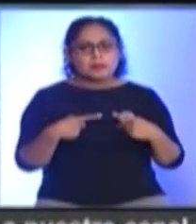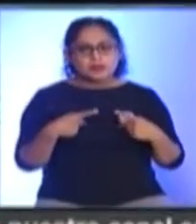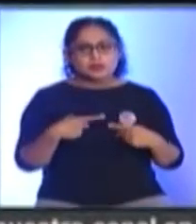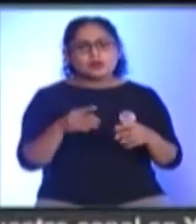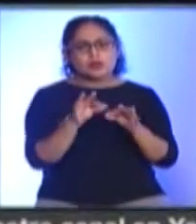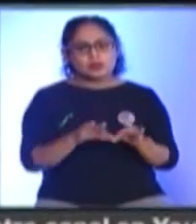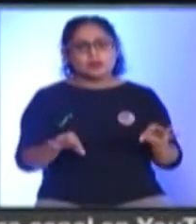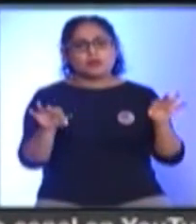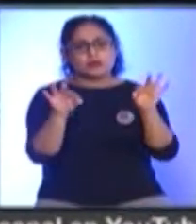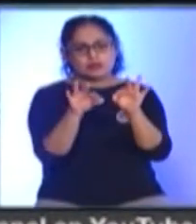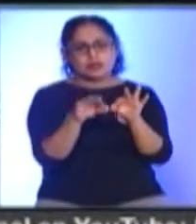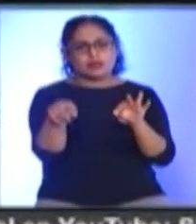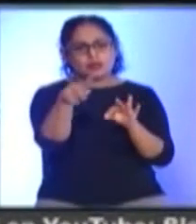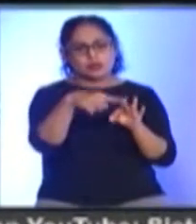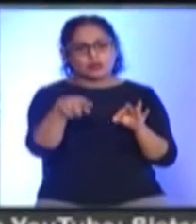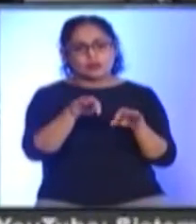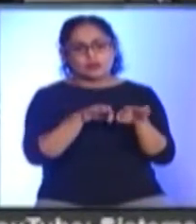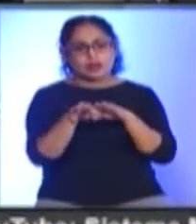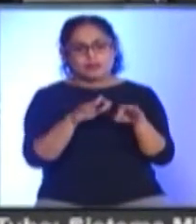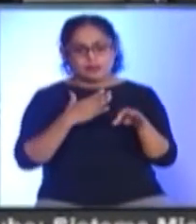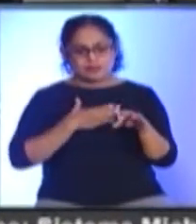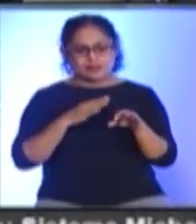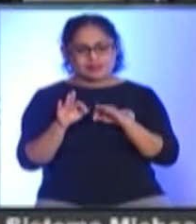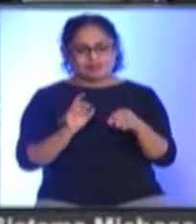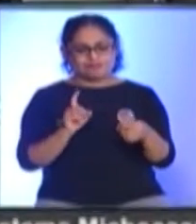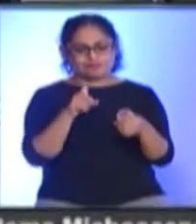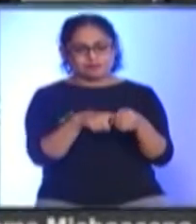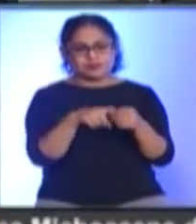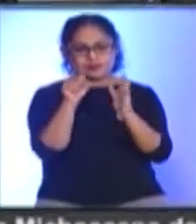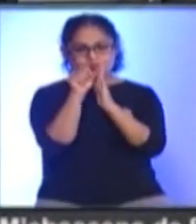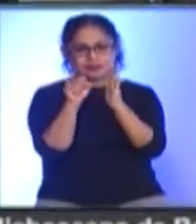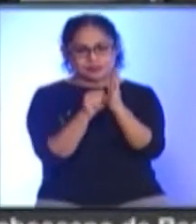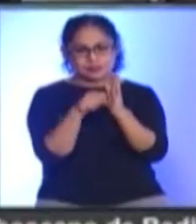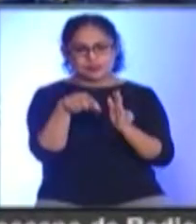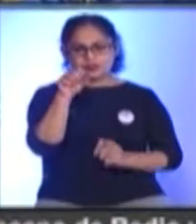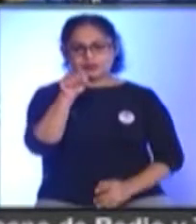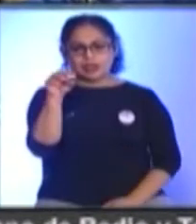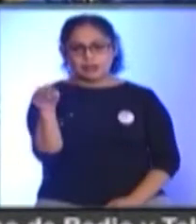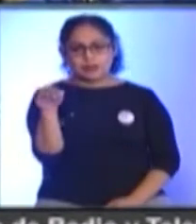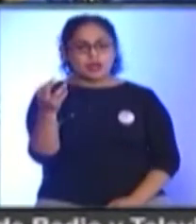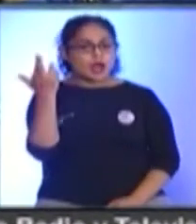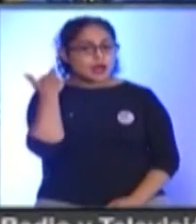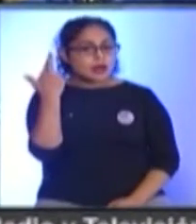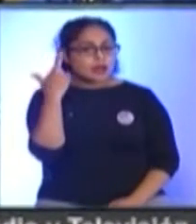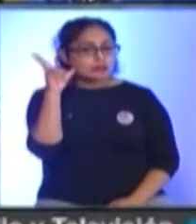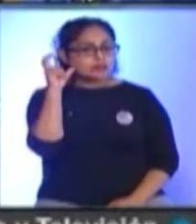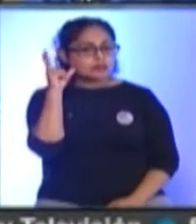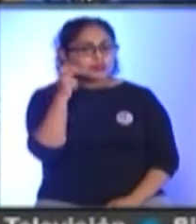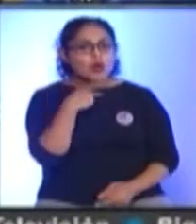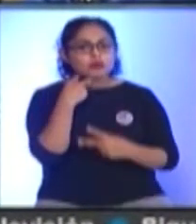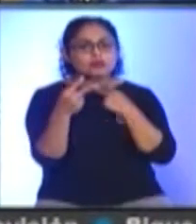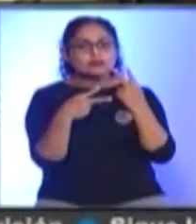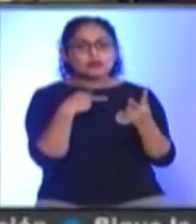trabajo Que realizamos Quienes Integramos El Sistema Michoacano De Radio Y Televisión En la radio Escuchamos Las voces De los